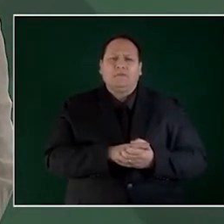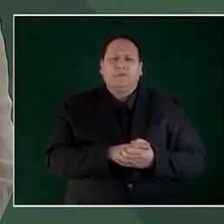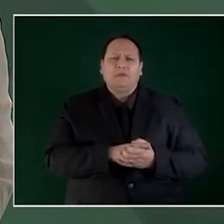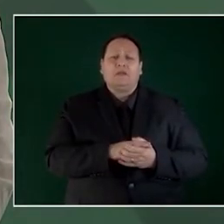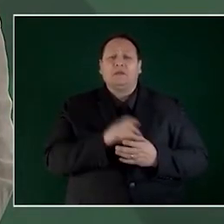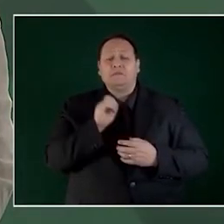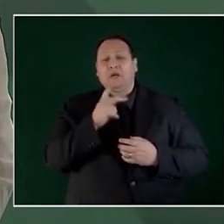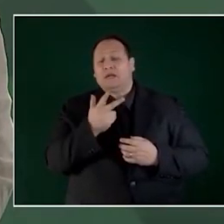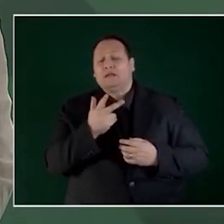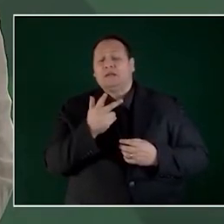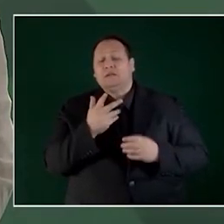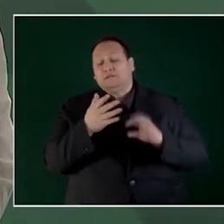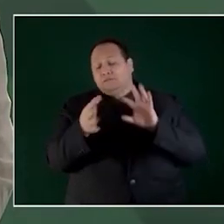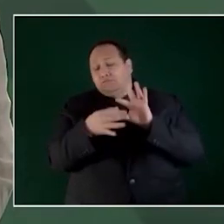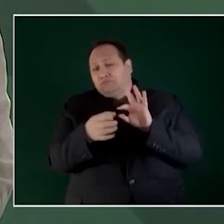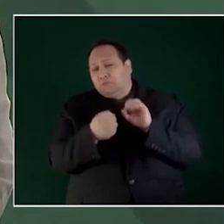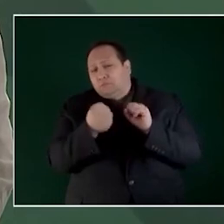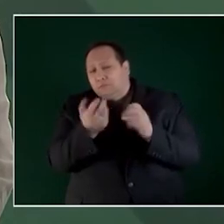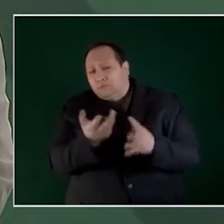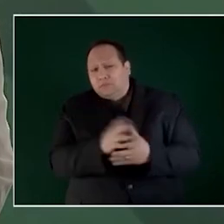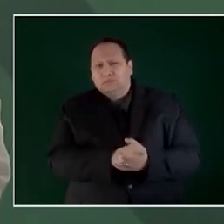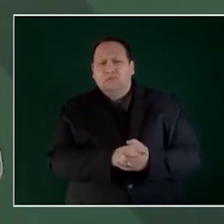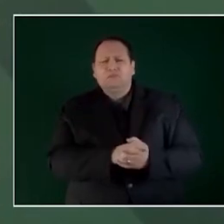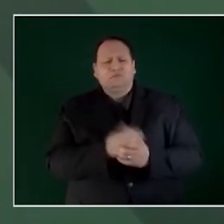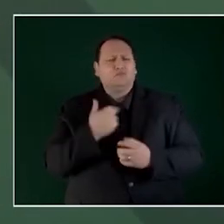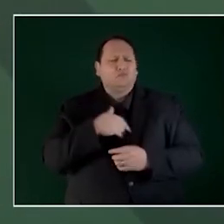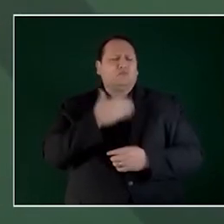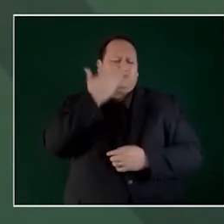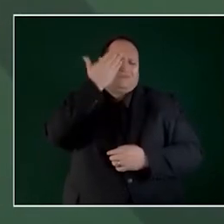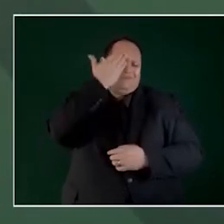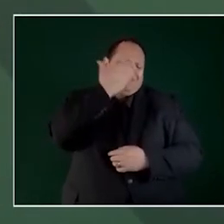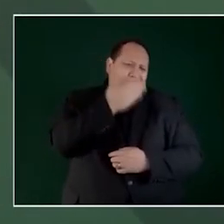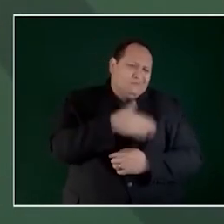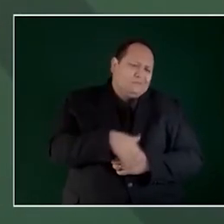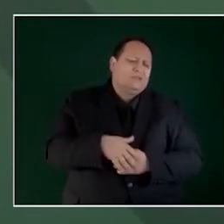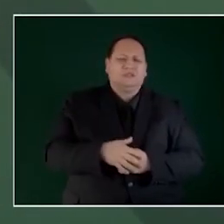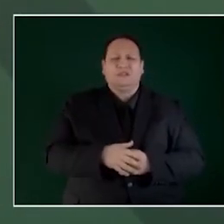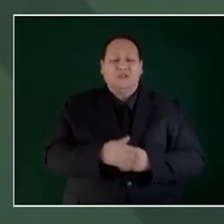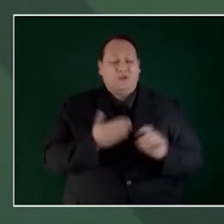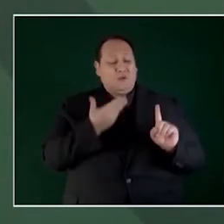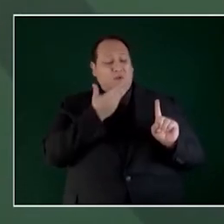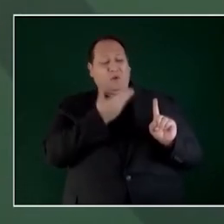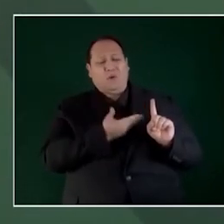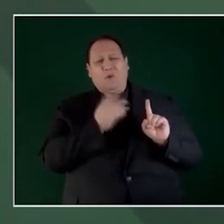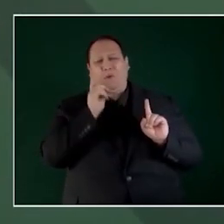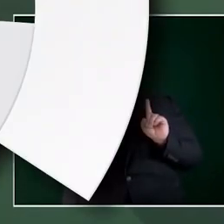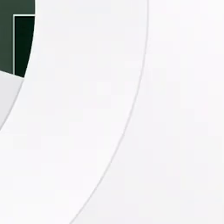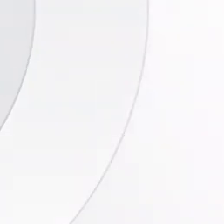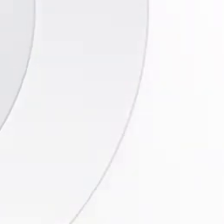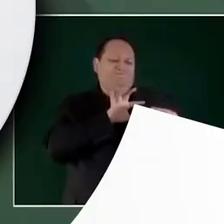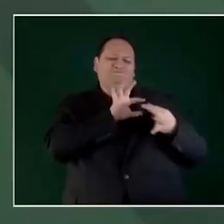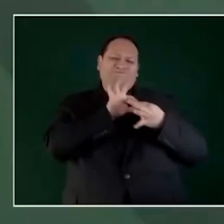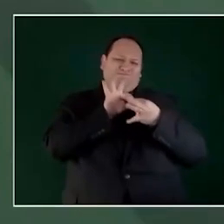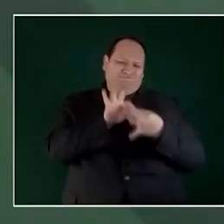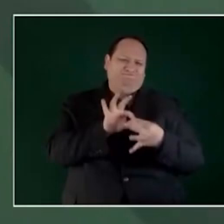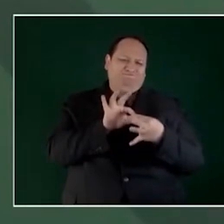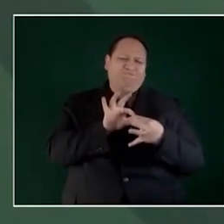Y también reconocemos que era una muy buena actriz.